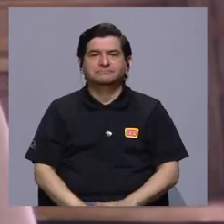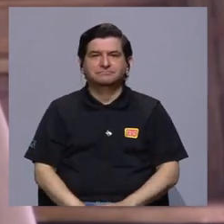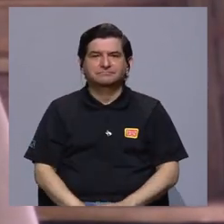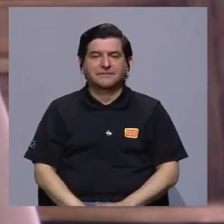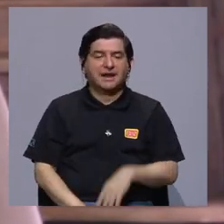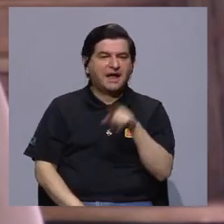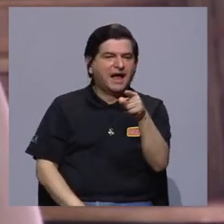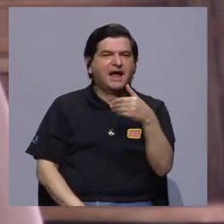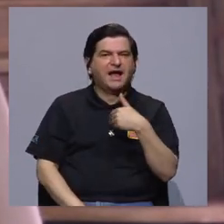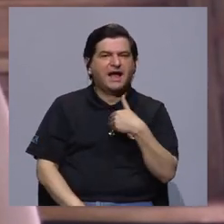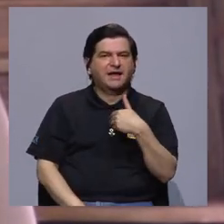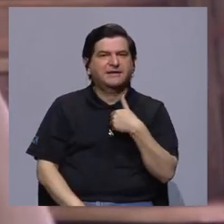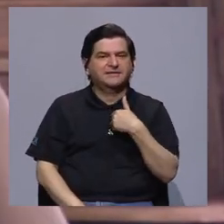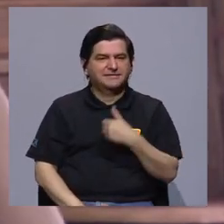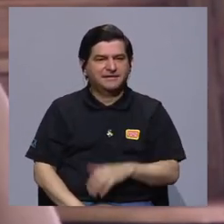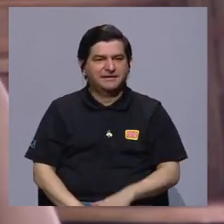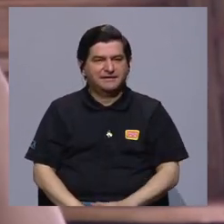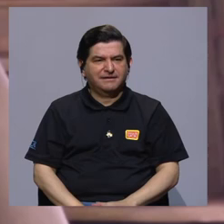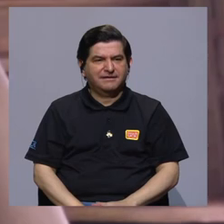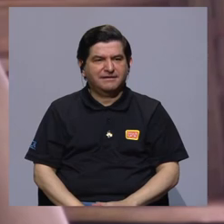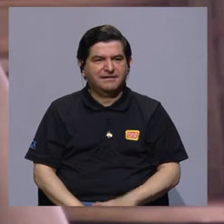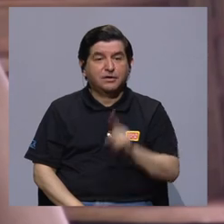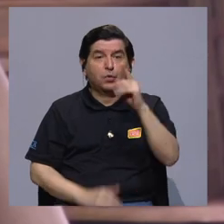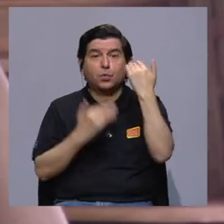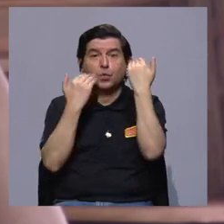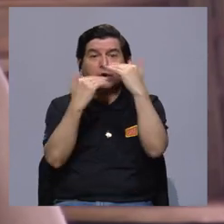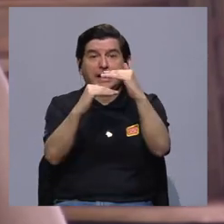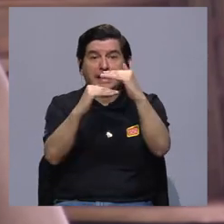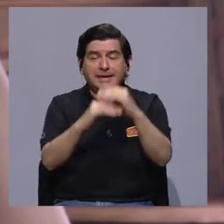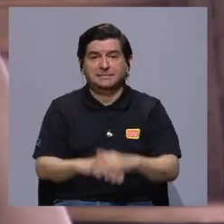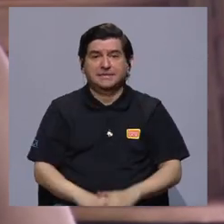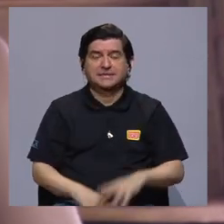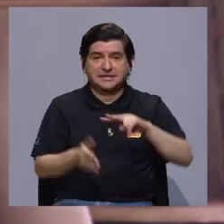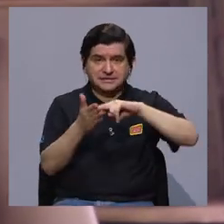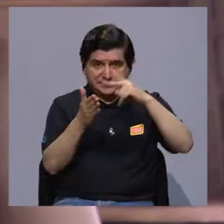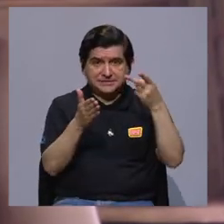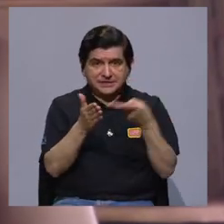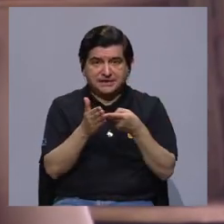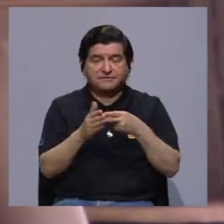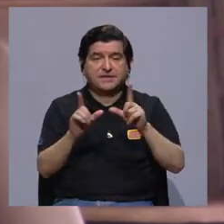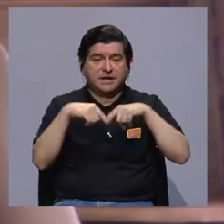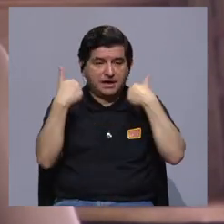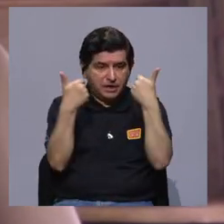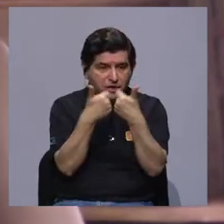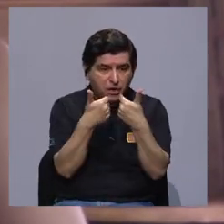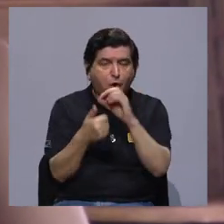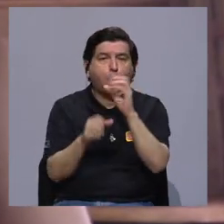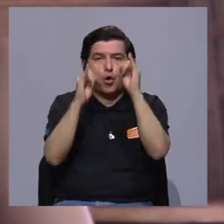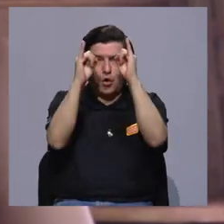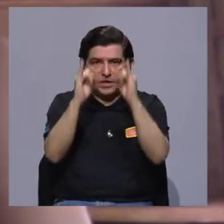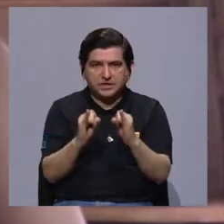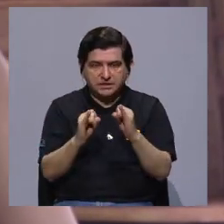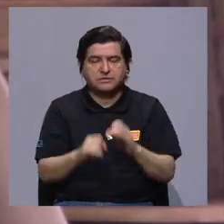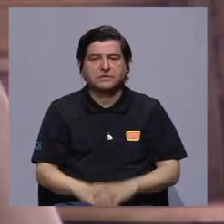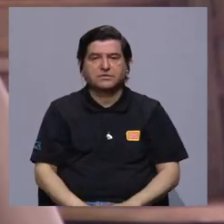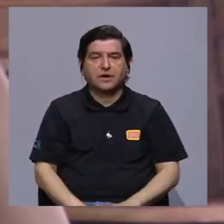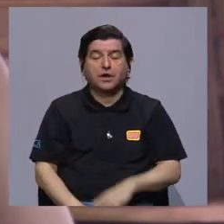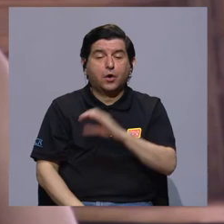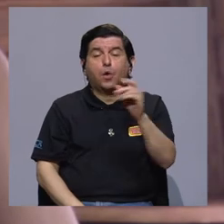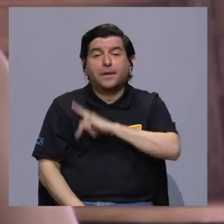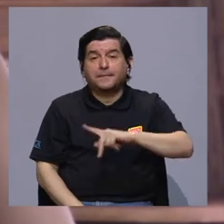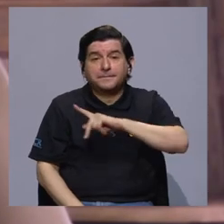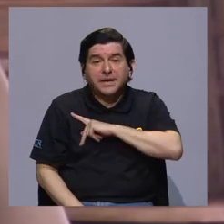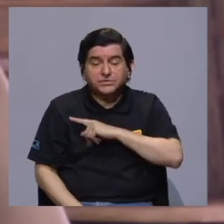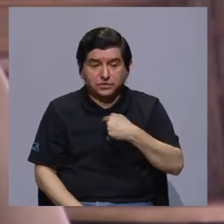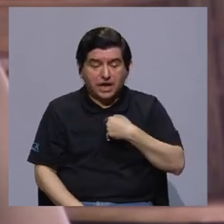Como que hay ahí como este límite entre lo que es colectivo y lo que es individual o